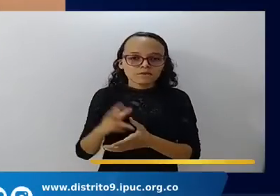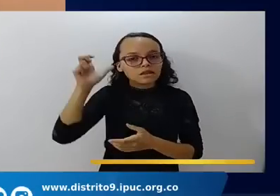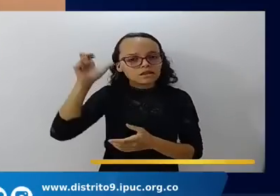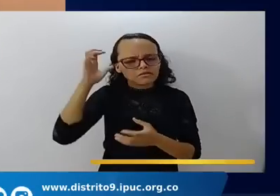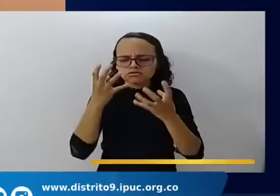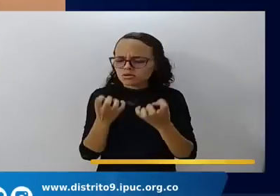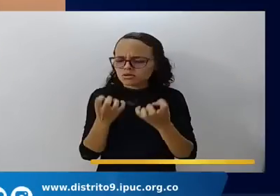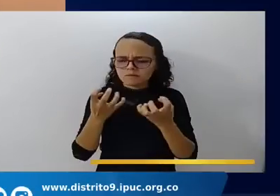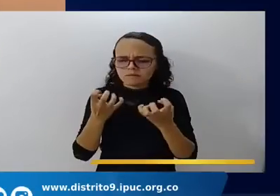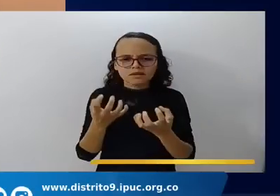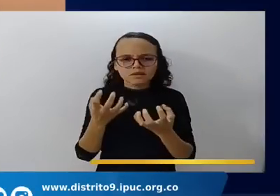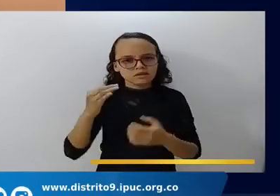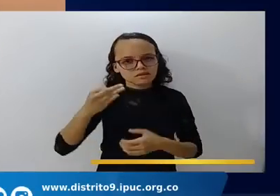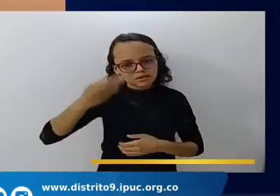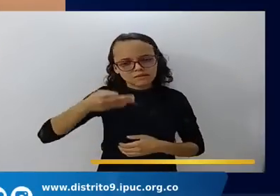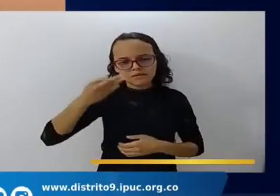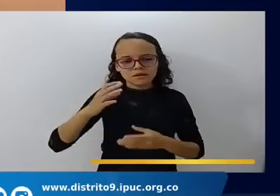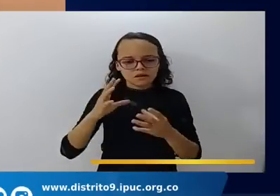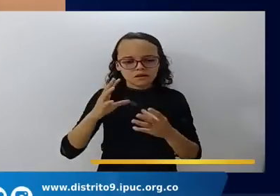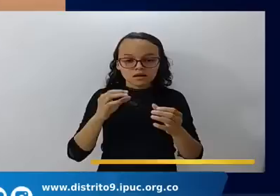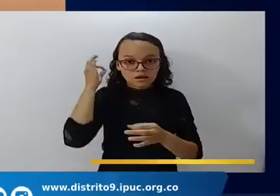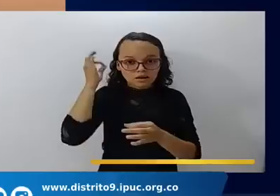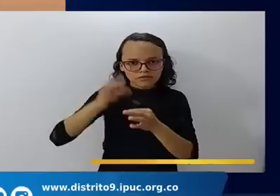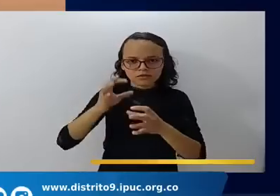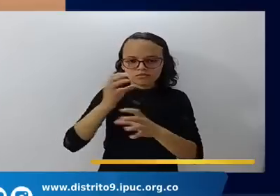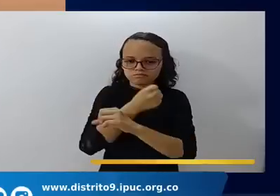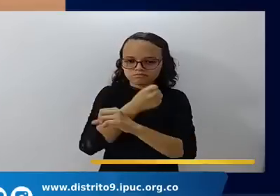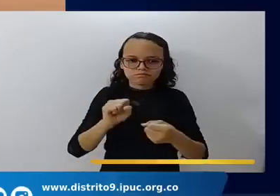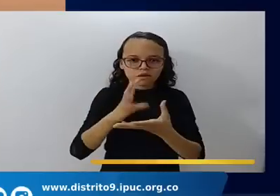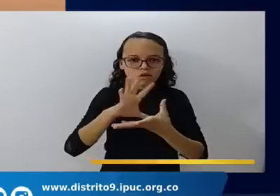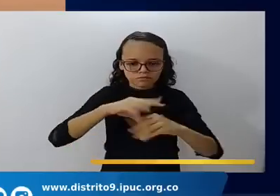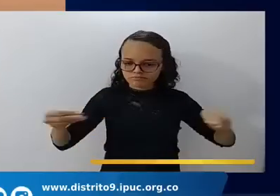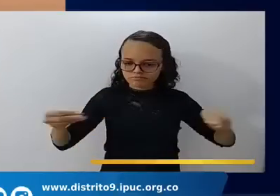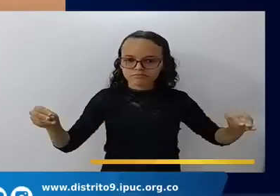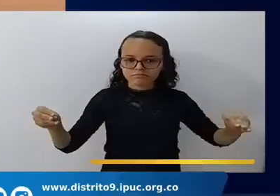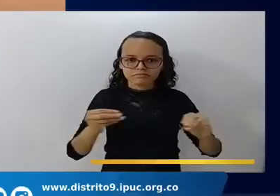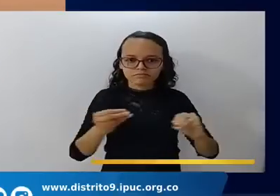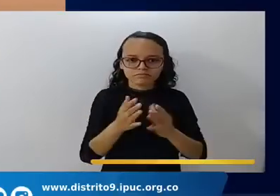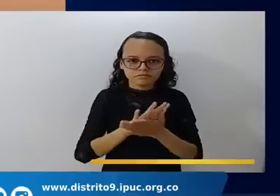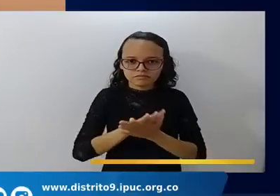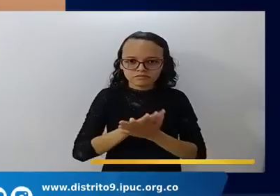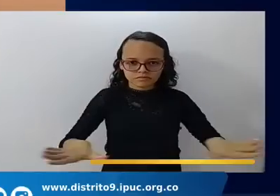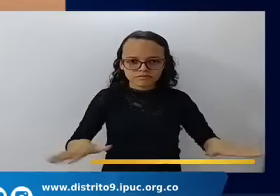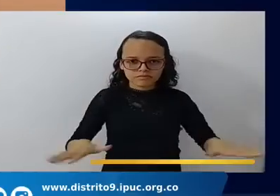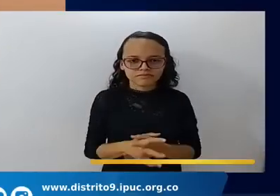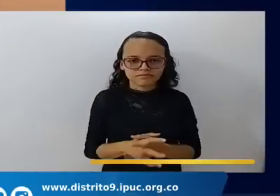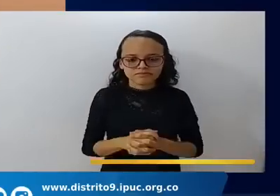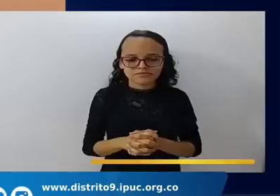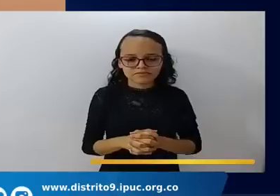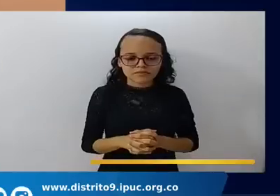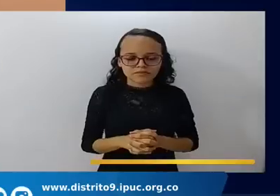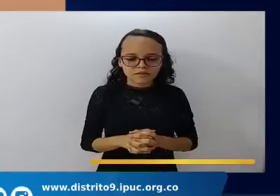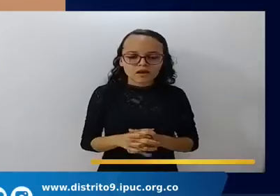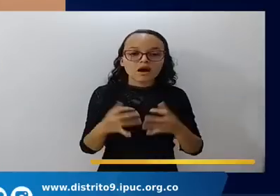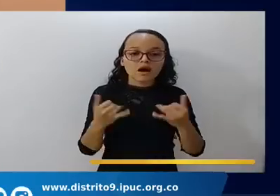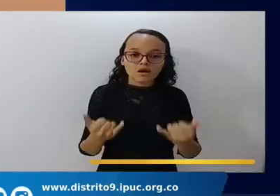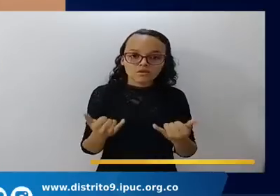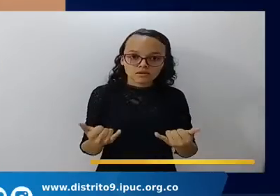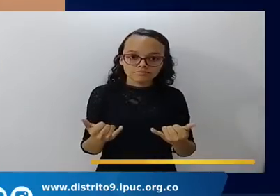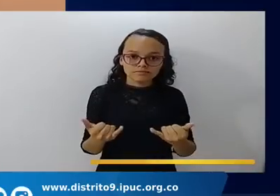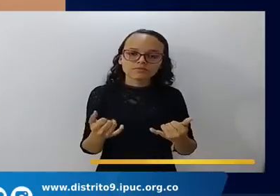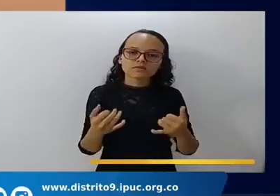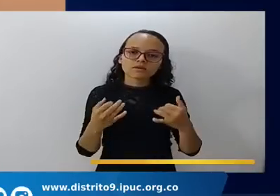Yo le insto en esta mañana, en el amor del Señor, para que le demos una